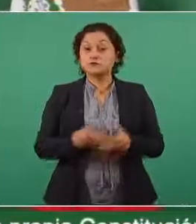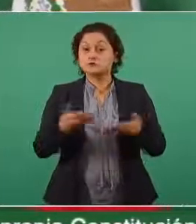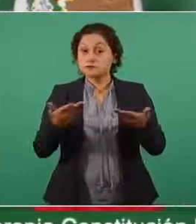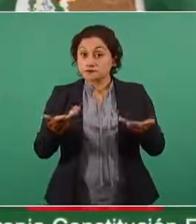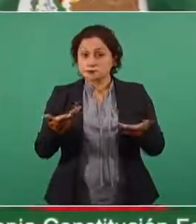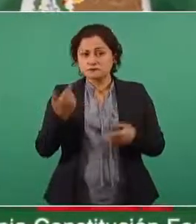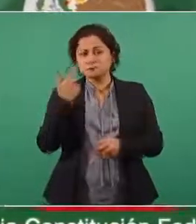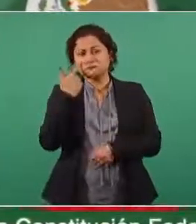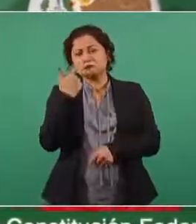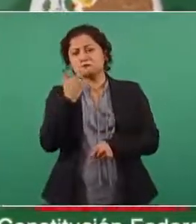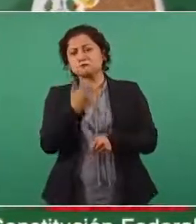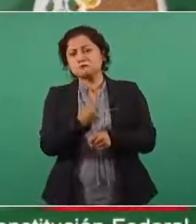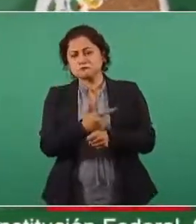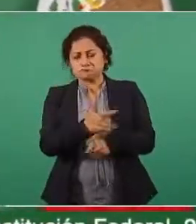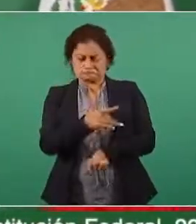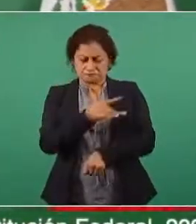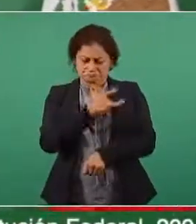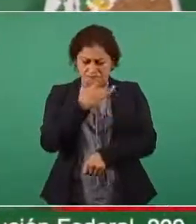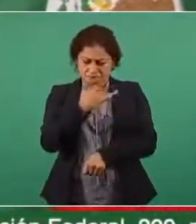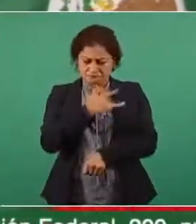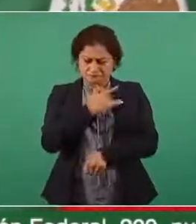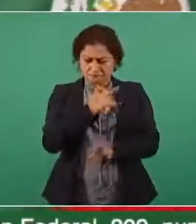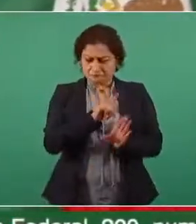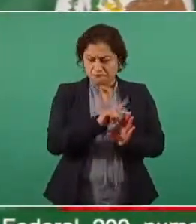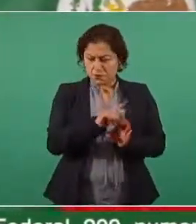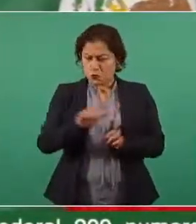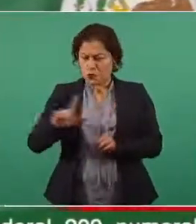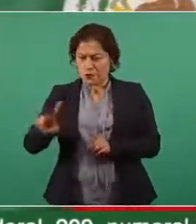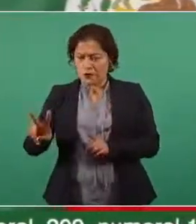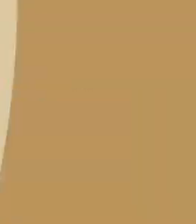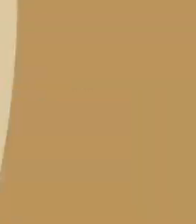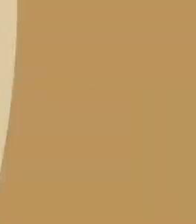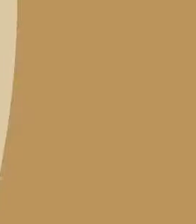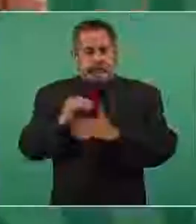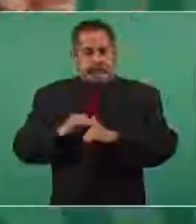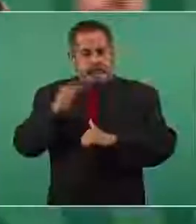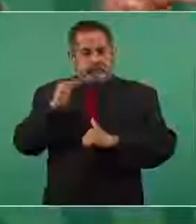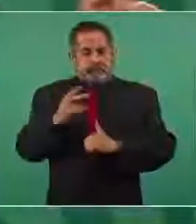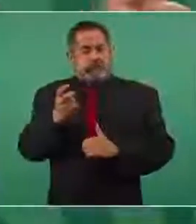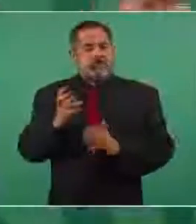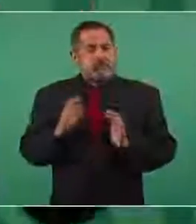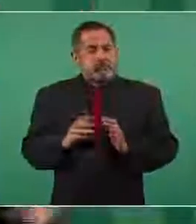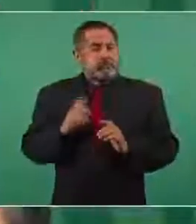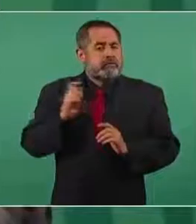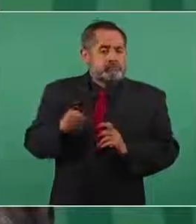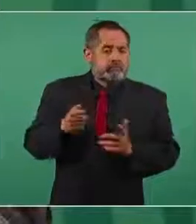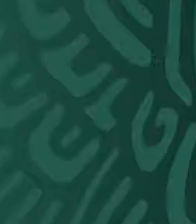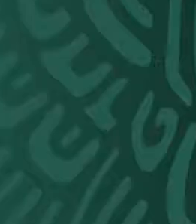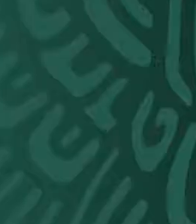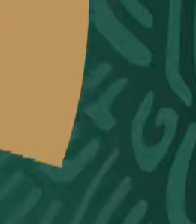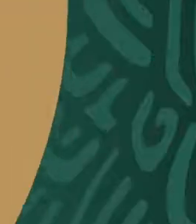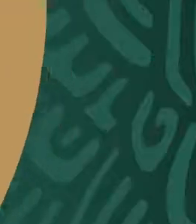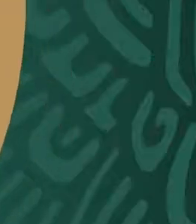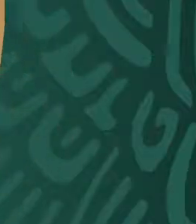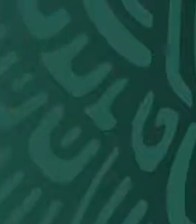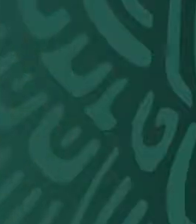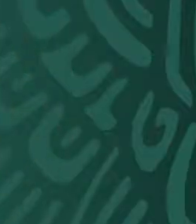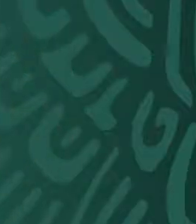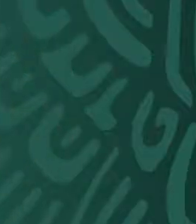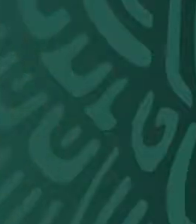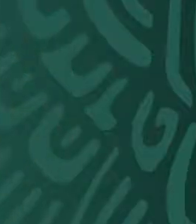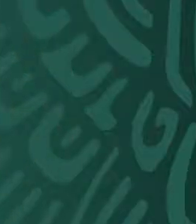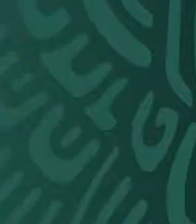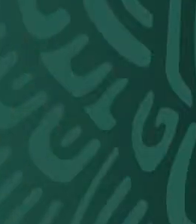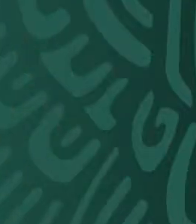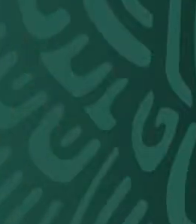en esta semana al millón. El mandatario mexicano explicó que la economía del país